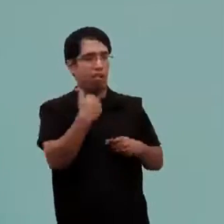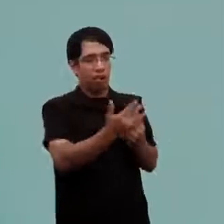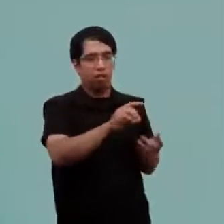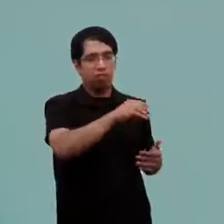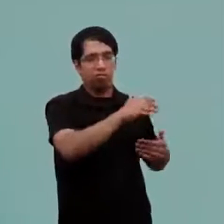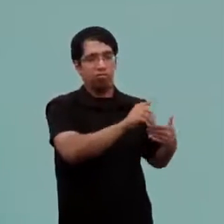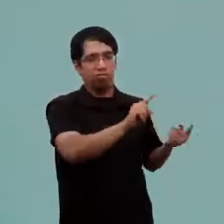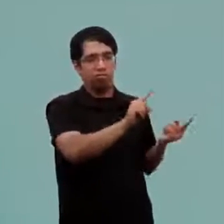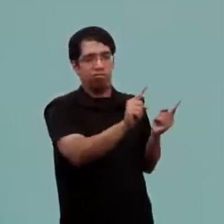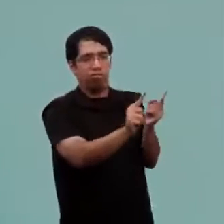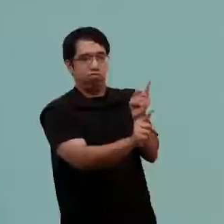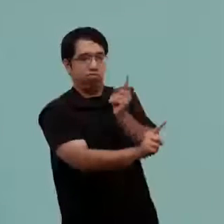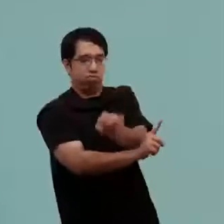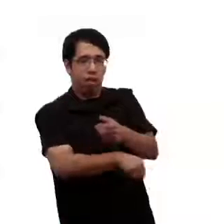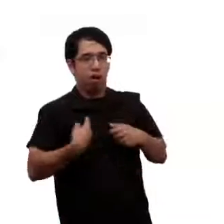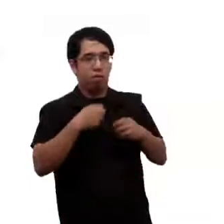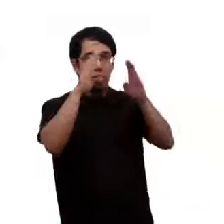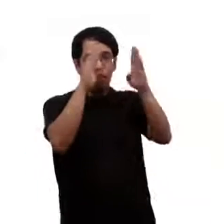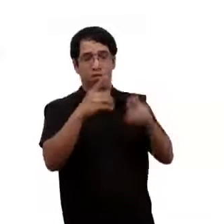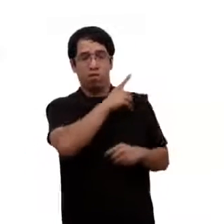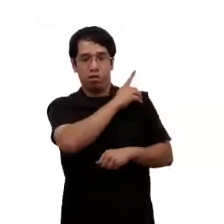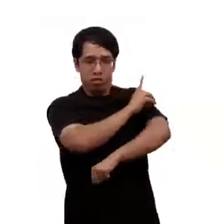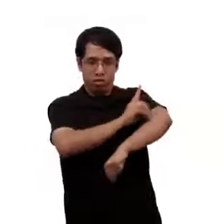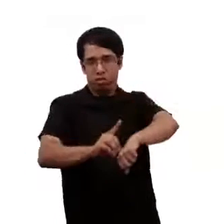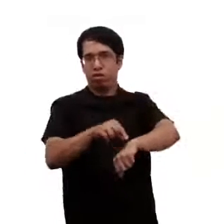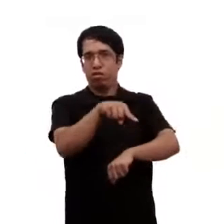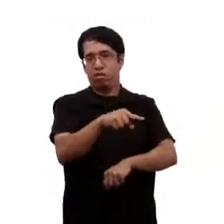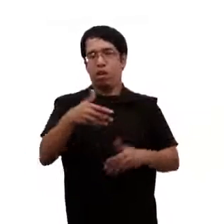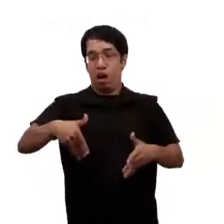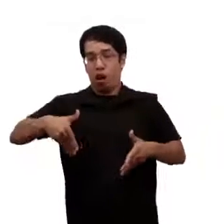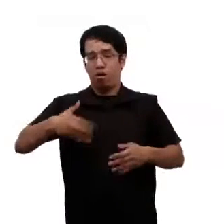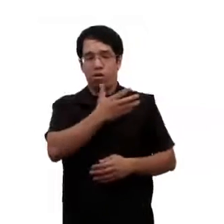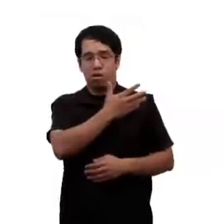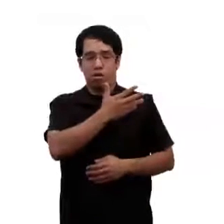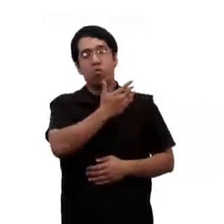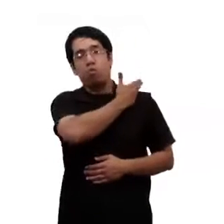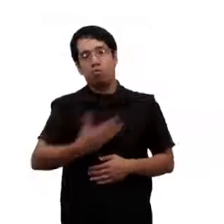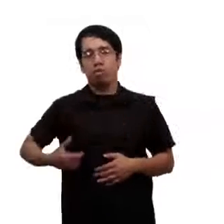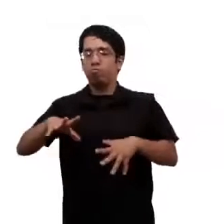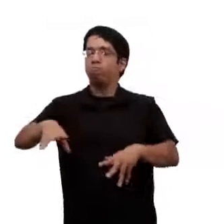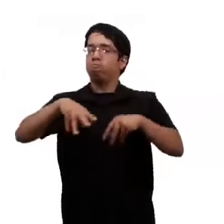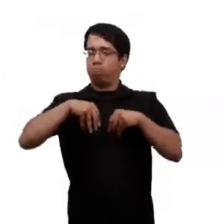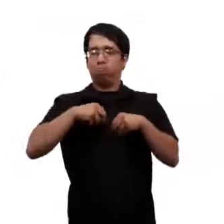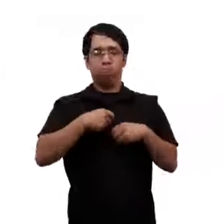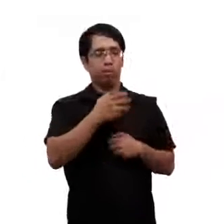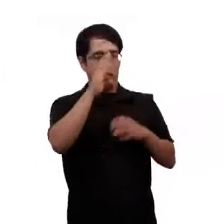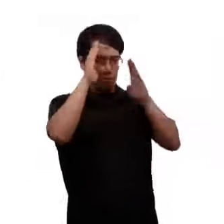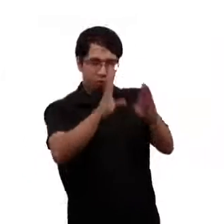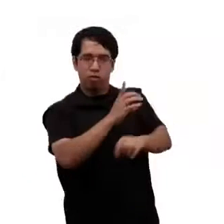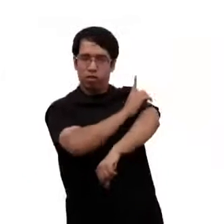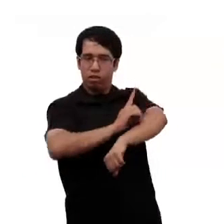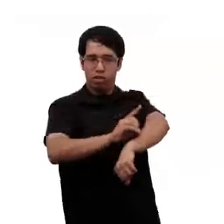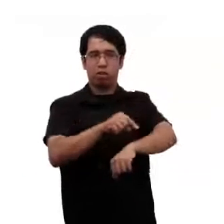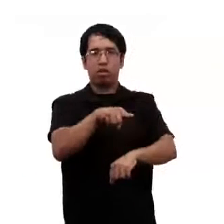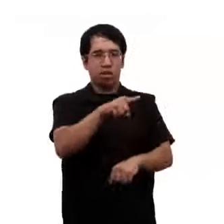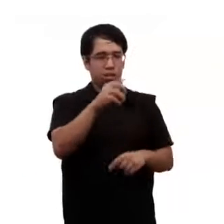derechos. En ese sentido, el gobierno se propone un enfoque de derechos. Un enfoque de derechos tiene que ver con